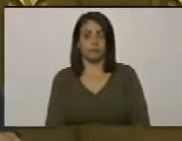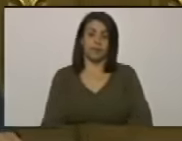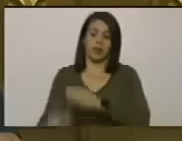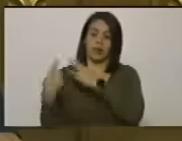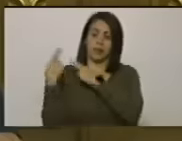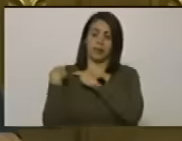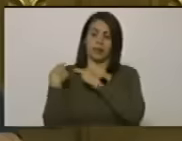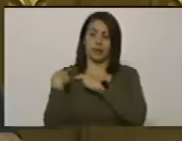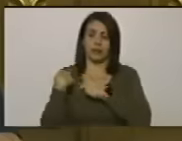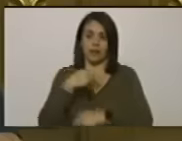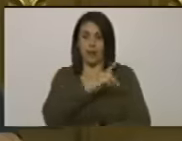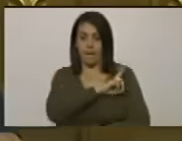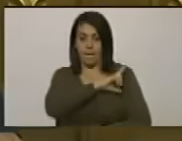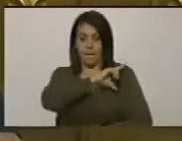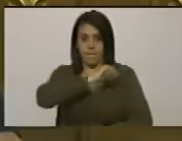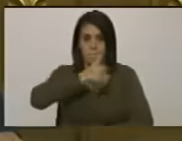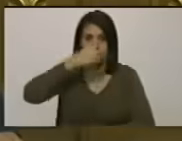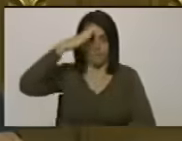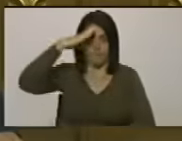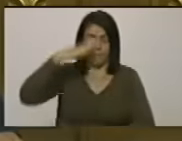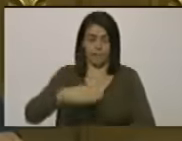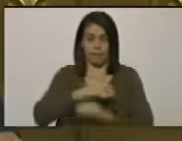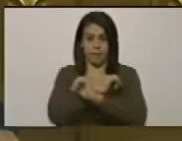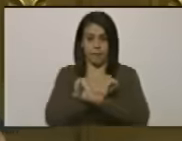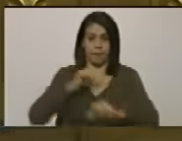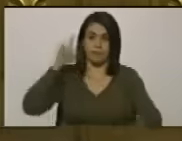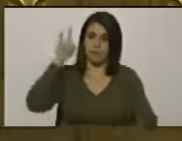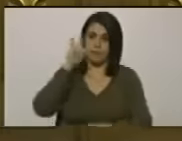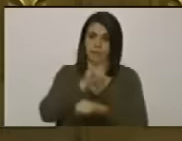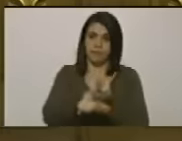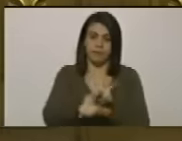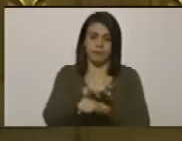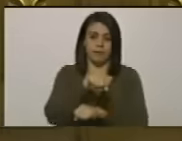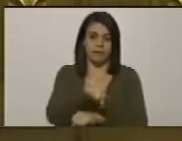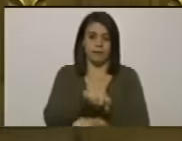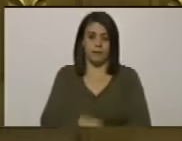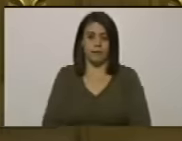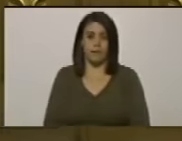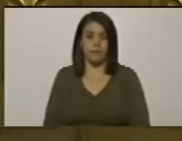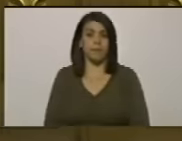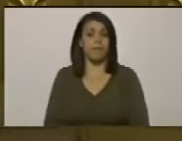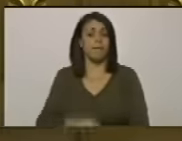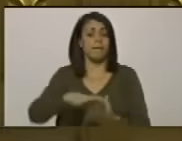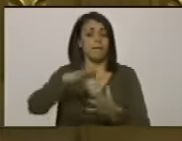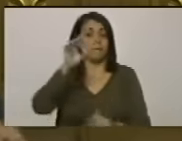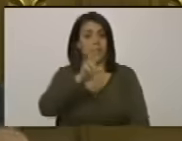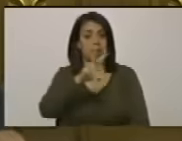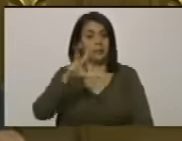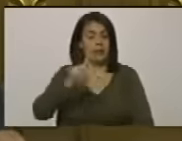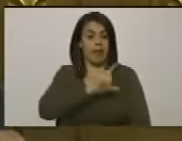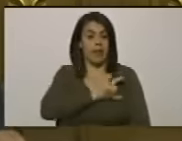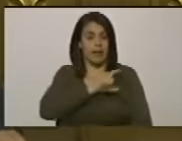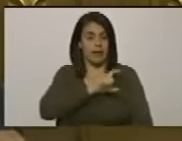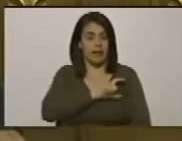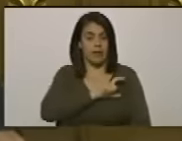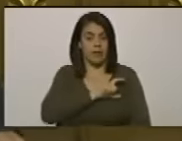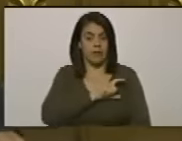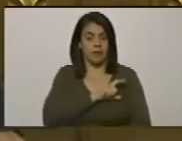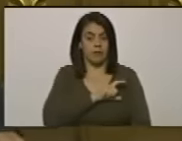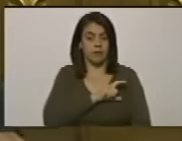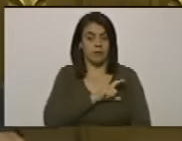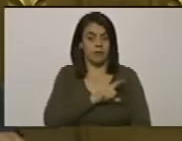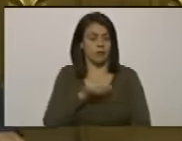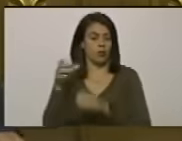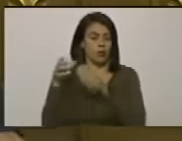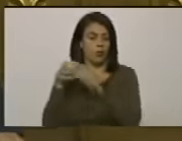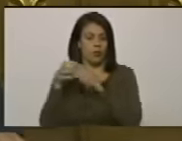los oficiales que una vez traicionada el espíritu del 23 de enero por una